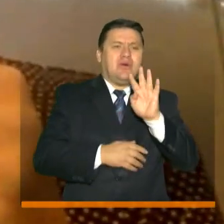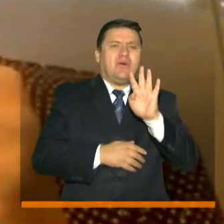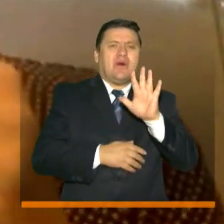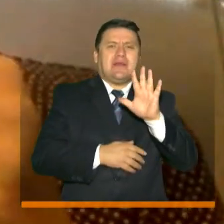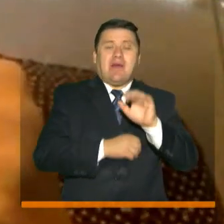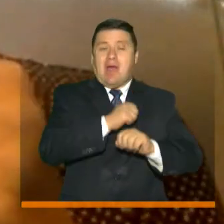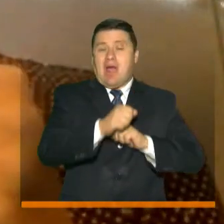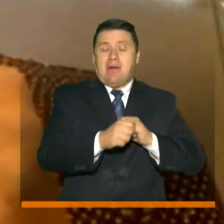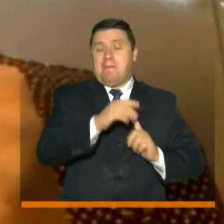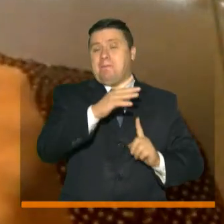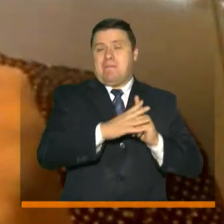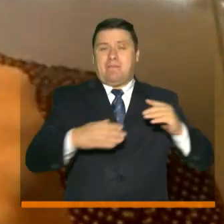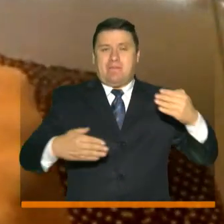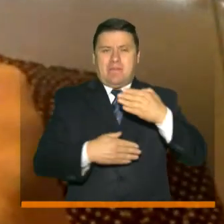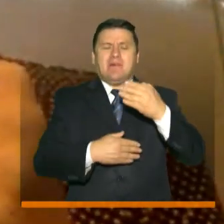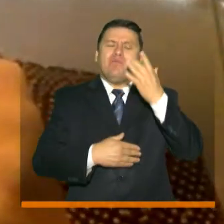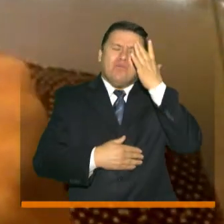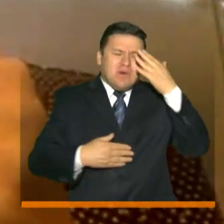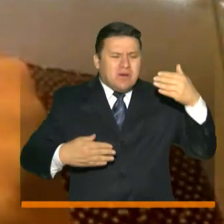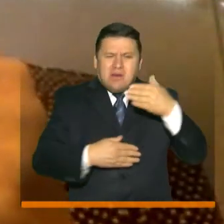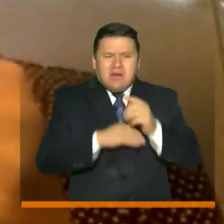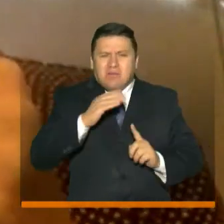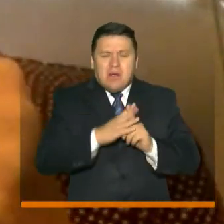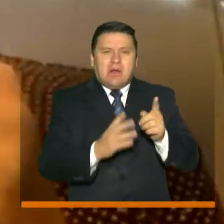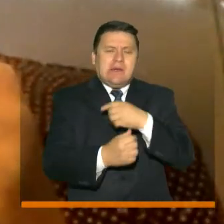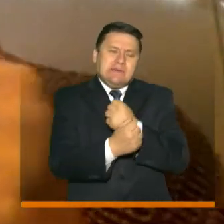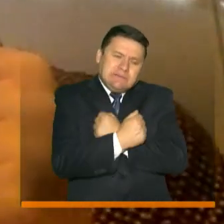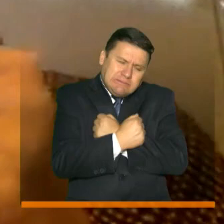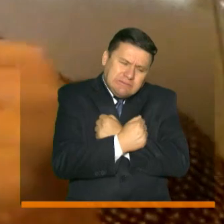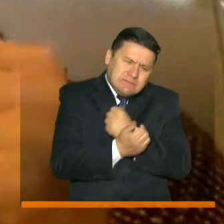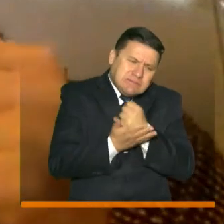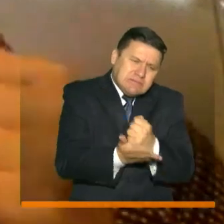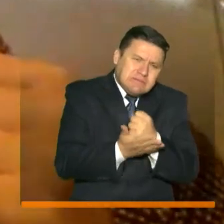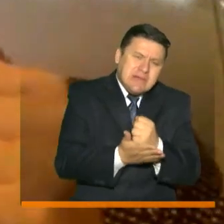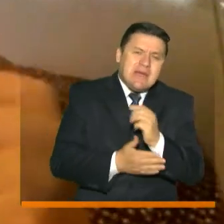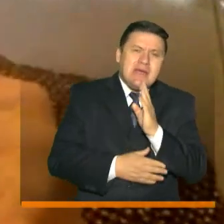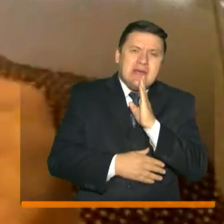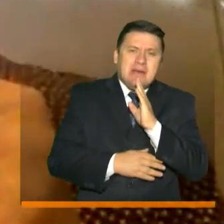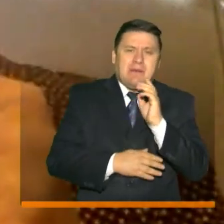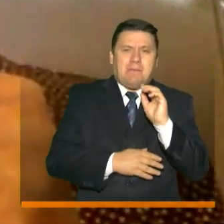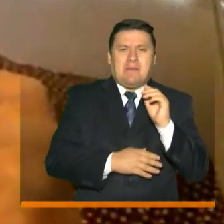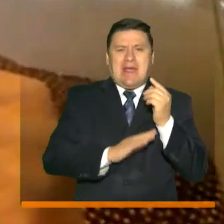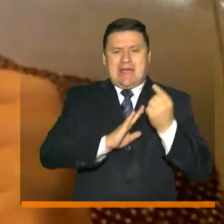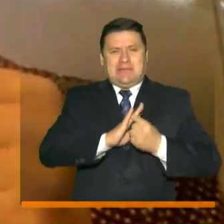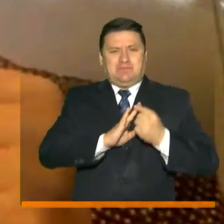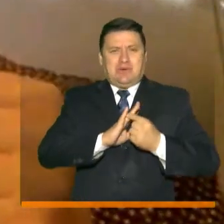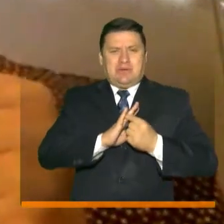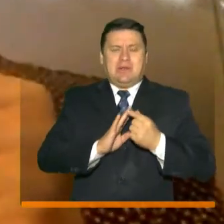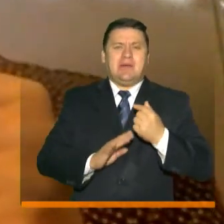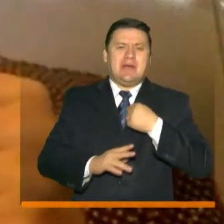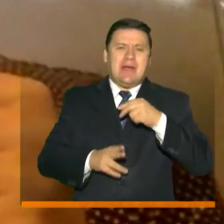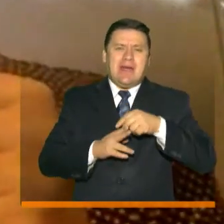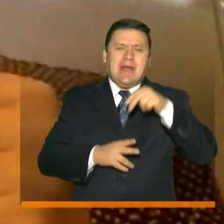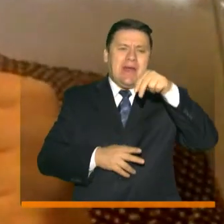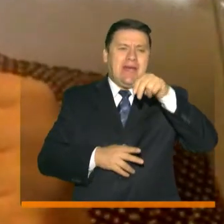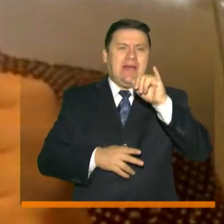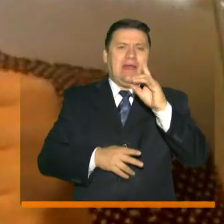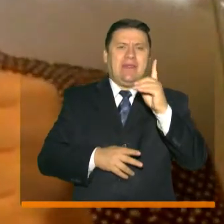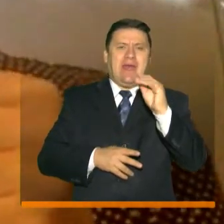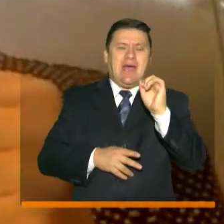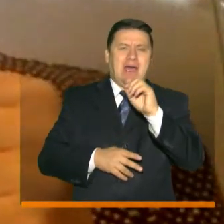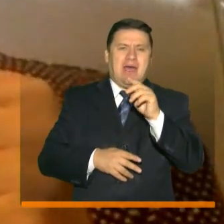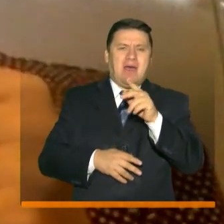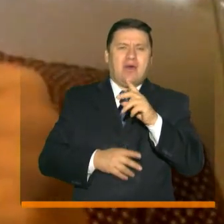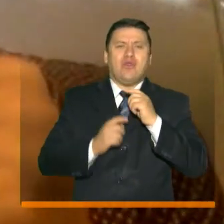años por el amor y la convicción de una primera dama de la nación, y me refiero a Nidia Quintero